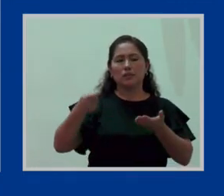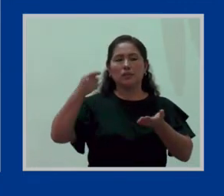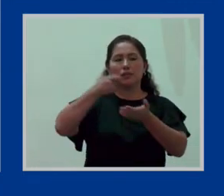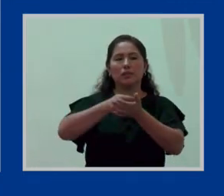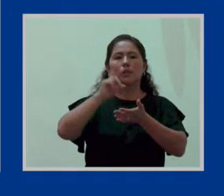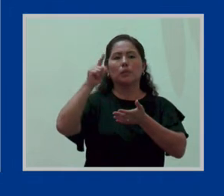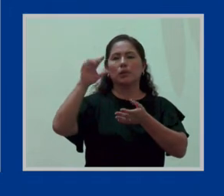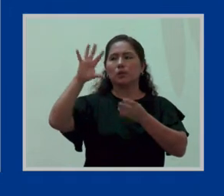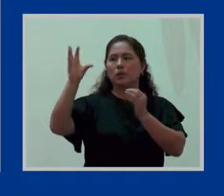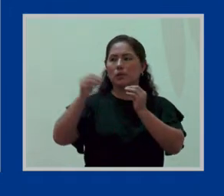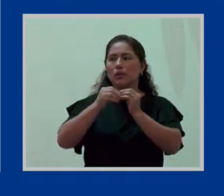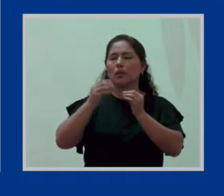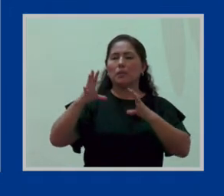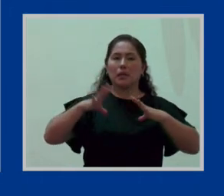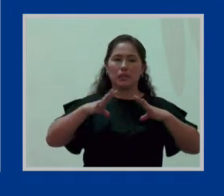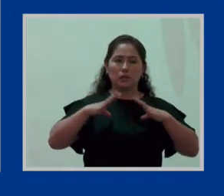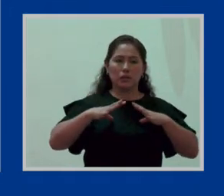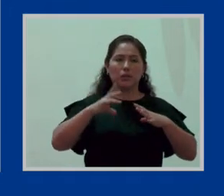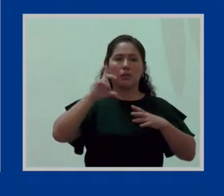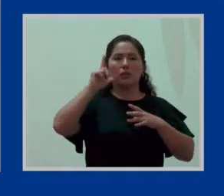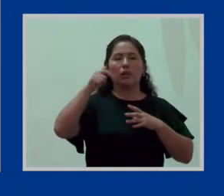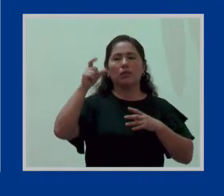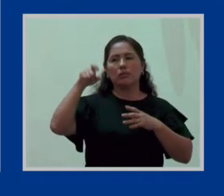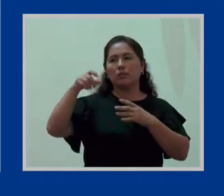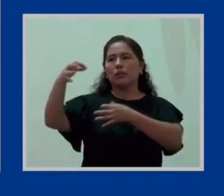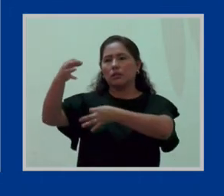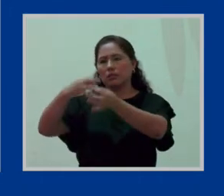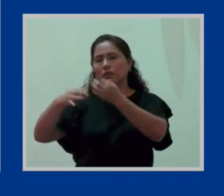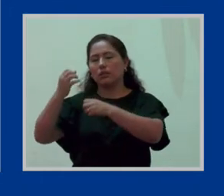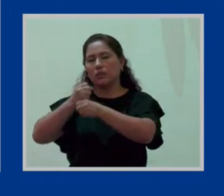cuenta de vacaciones y luego compensables, ¿bien?